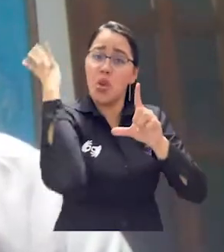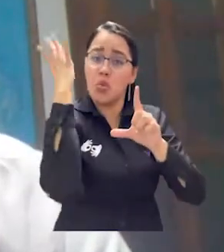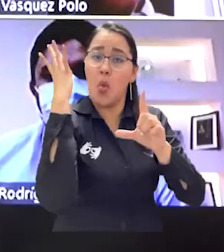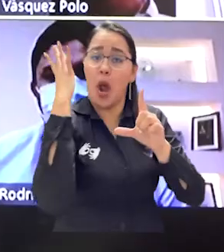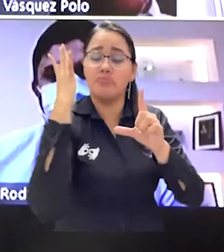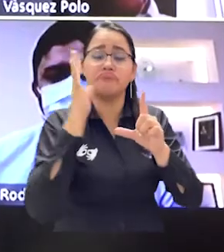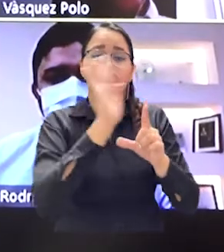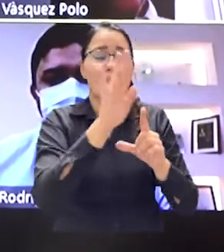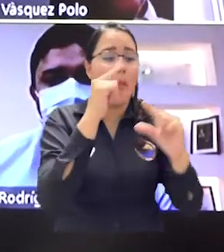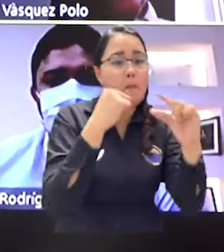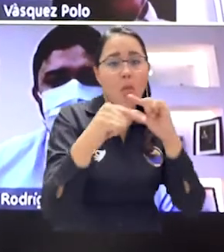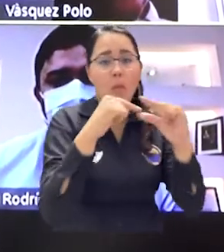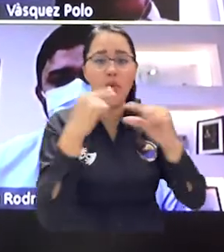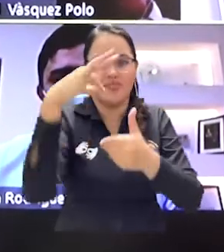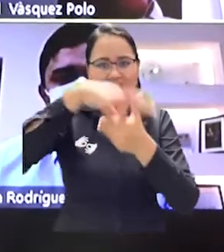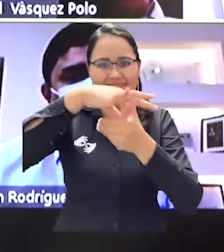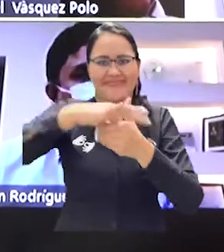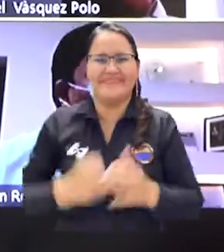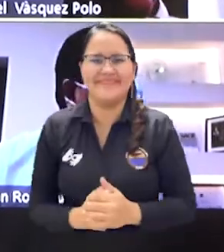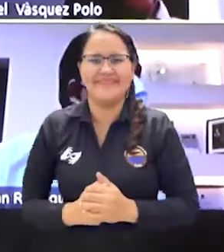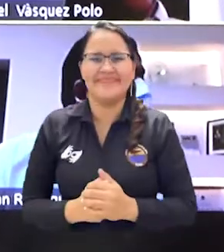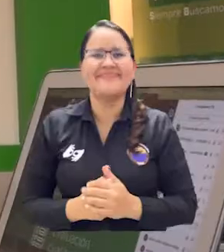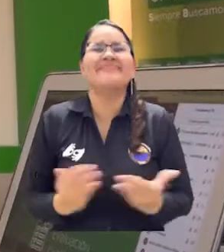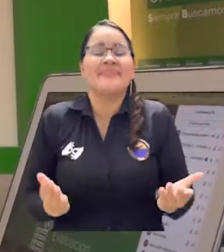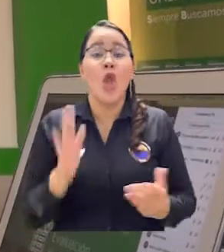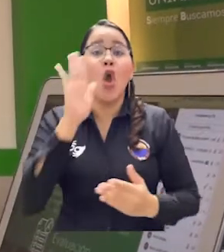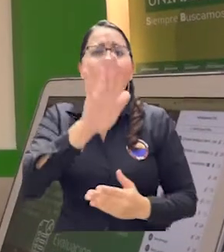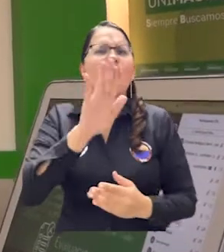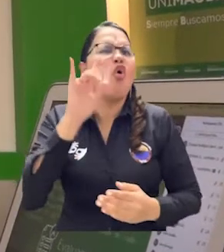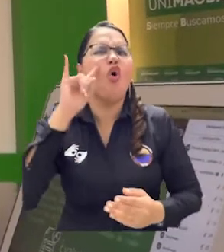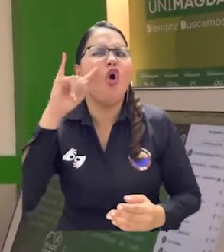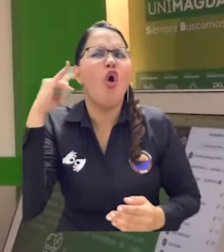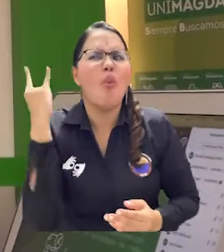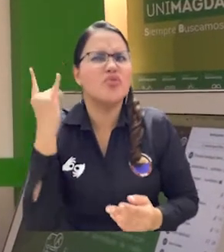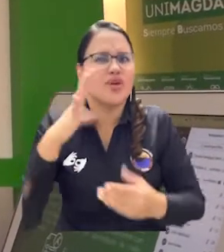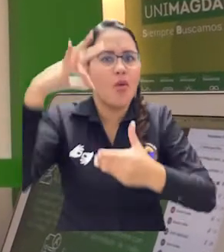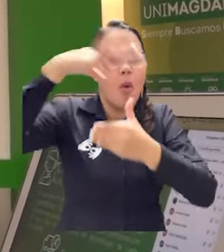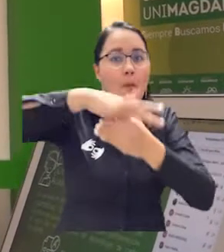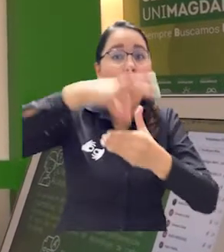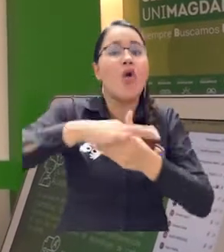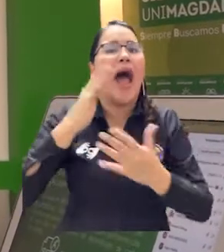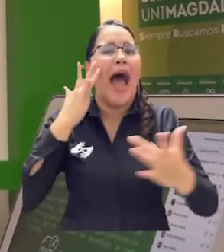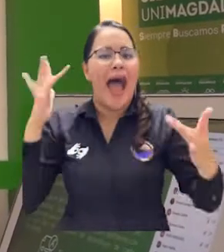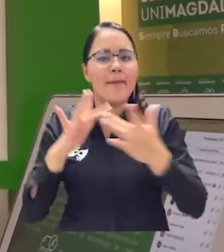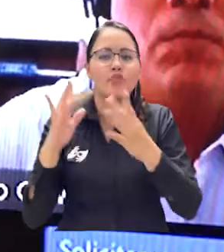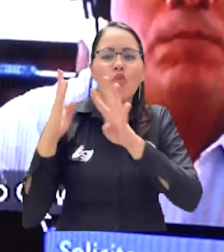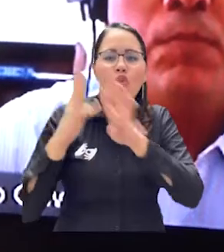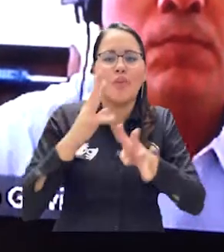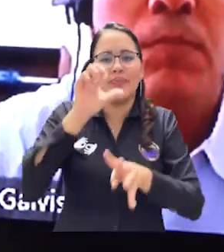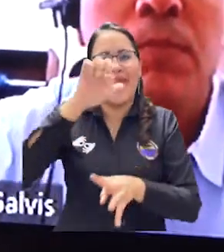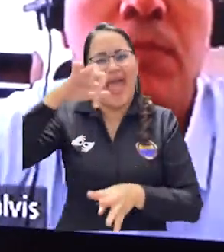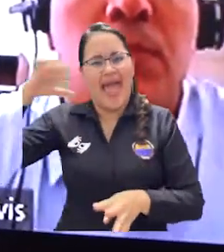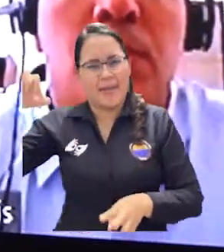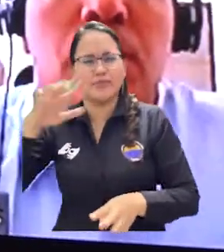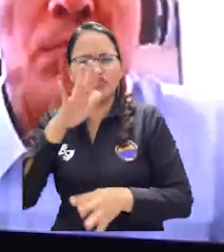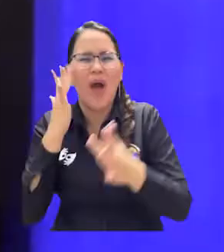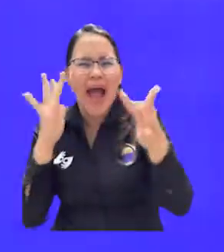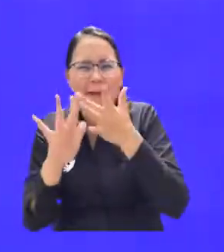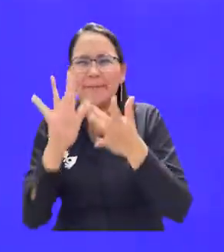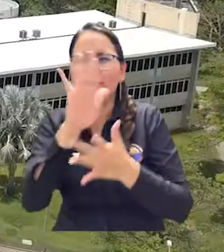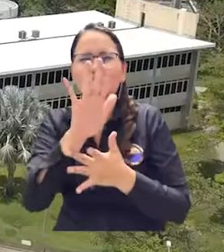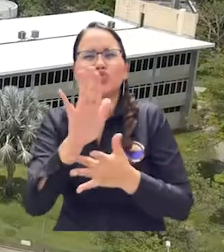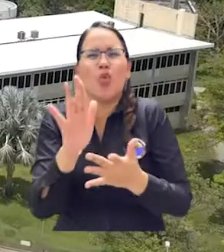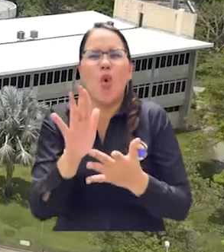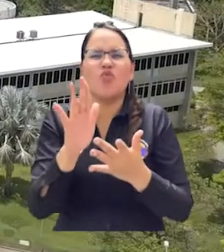egresados. El mecanismo de votación electrónica utilizará un aplicativo electrónico implementado a través de internet, que